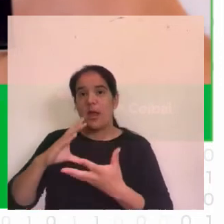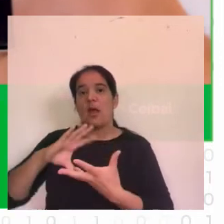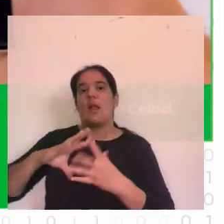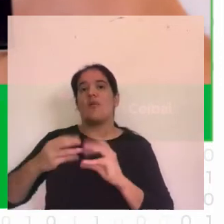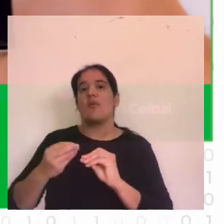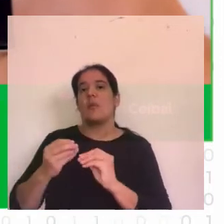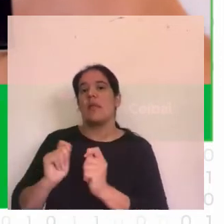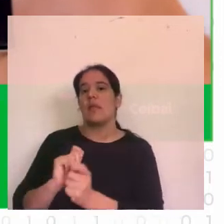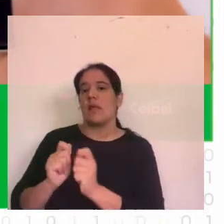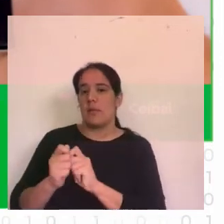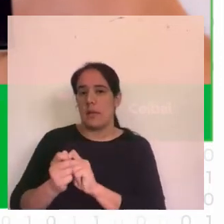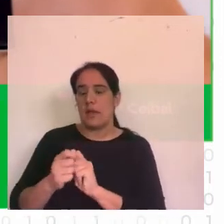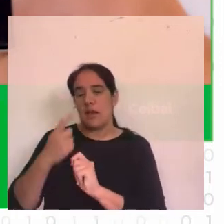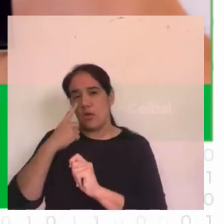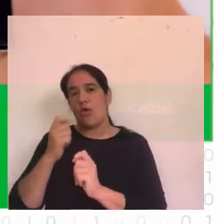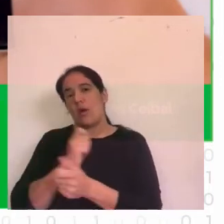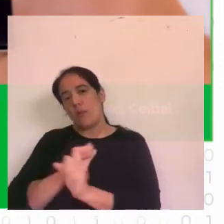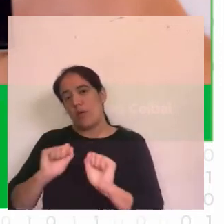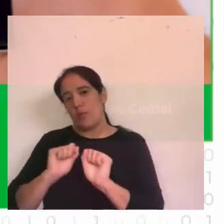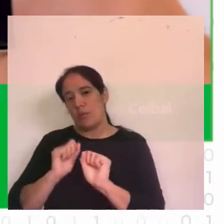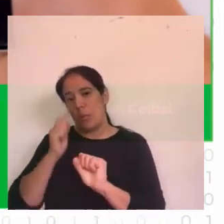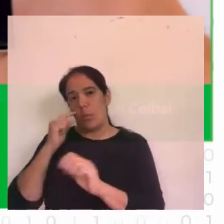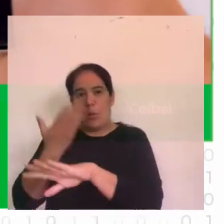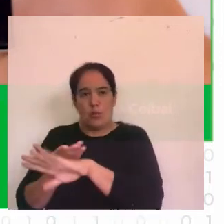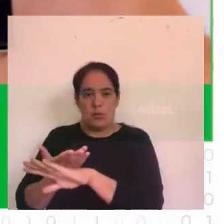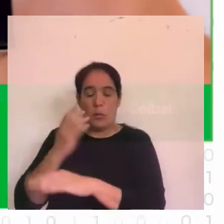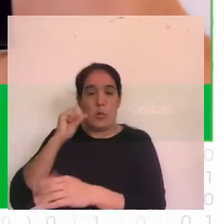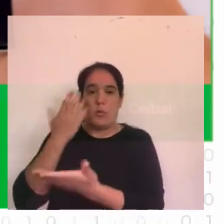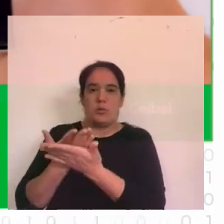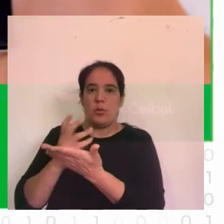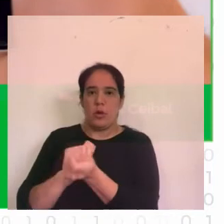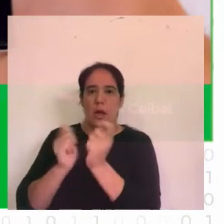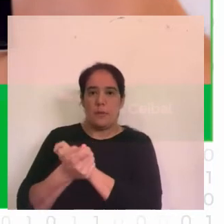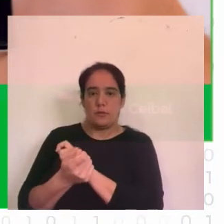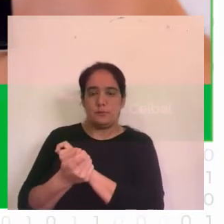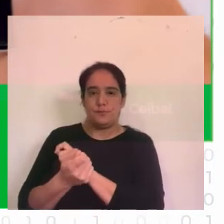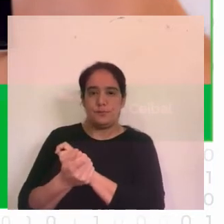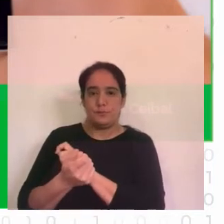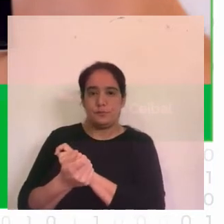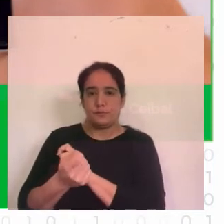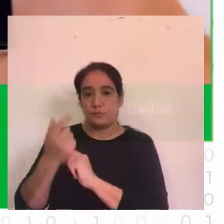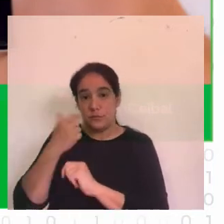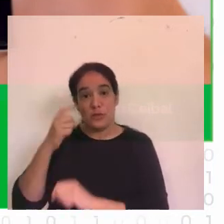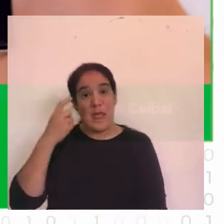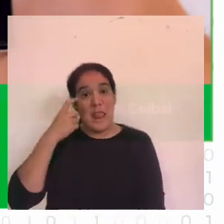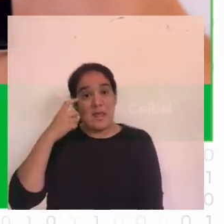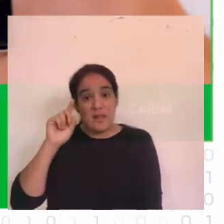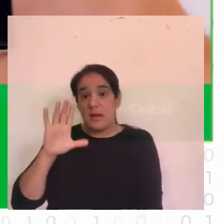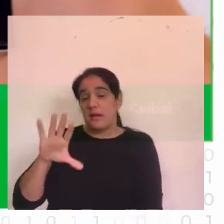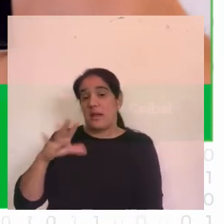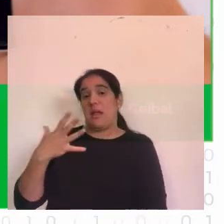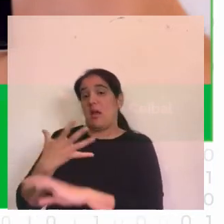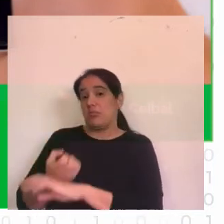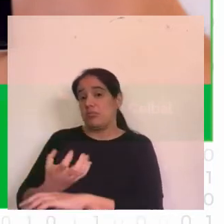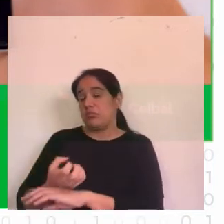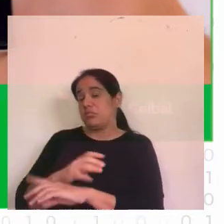para solucionar este problema la idea la es que descarguen la aplicación desde el Apple Store o del Play